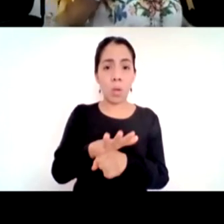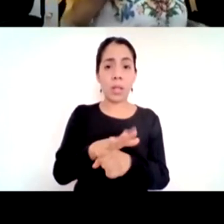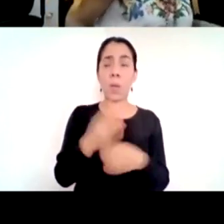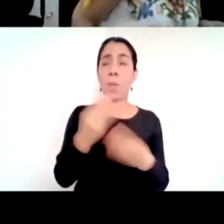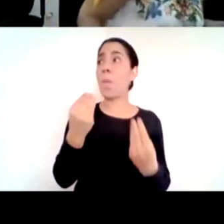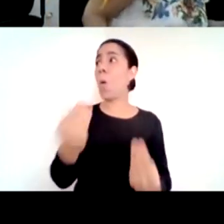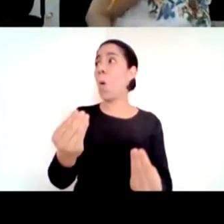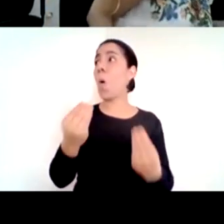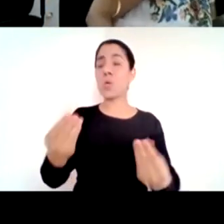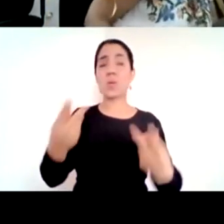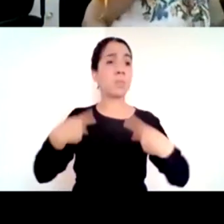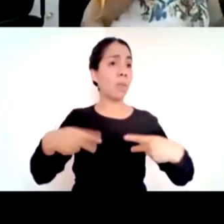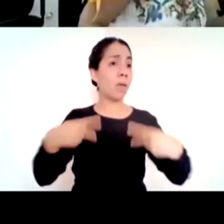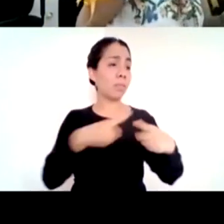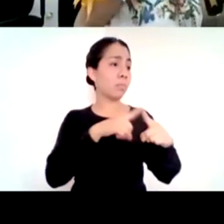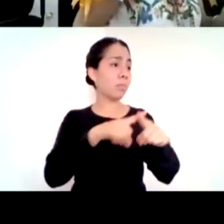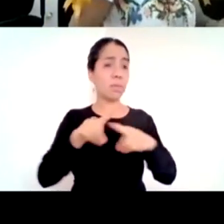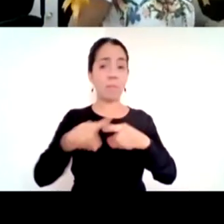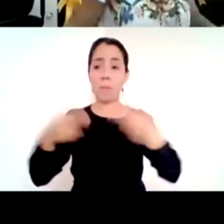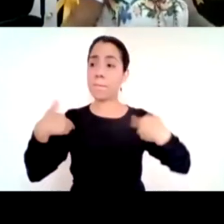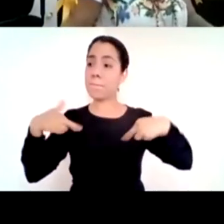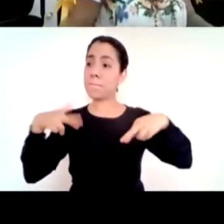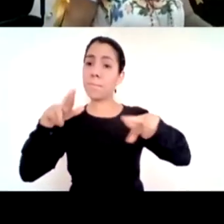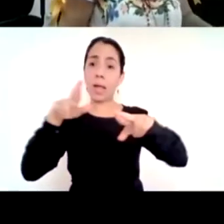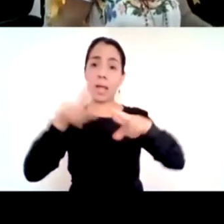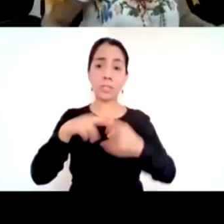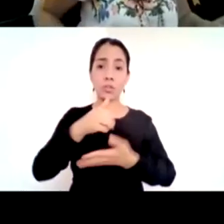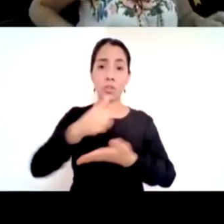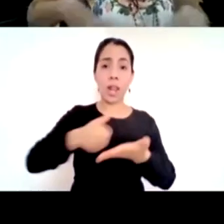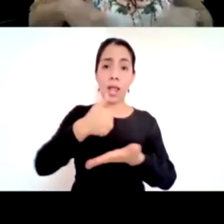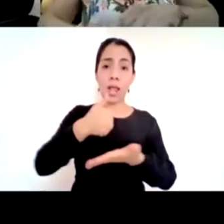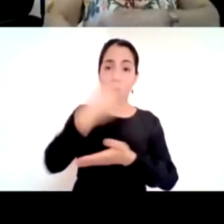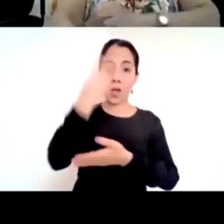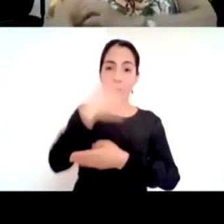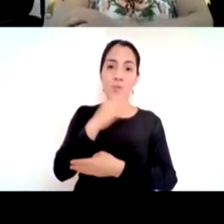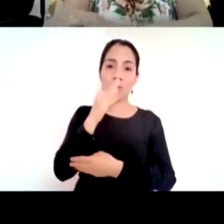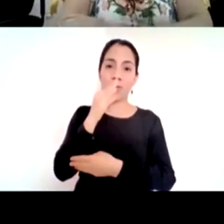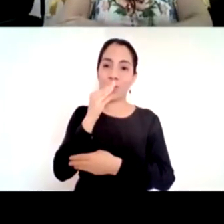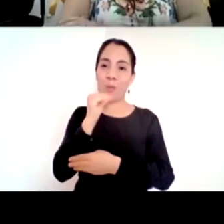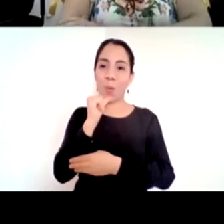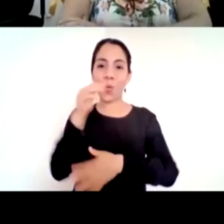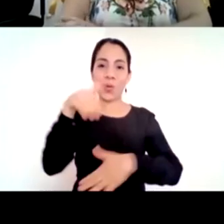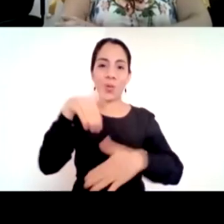maestros de la ciudad que que no pudieron entrar porque se saturó la